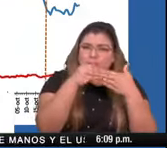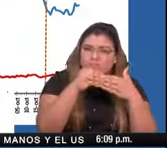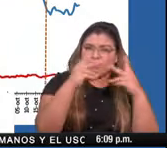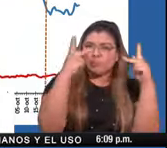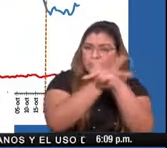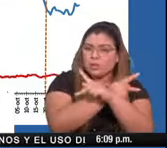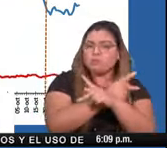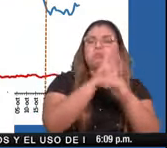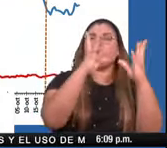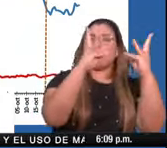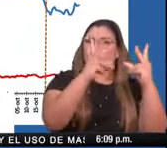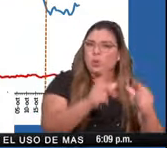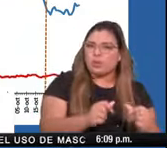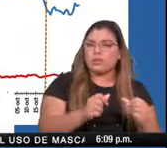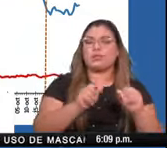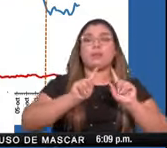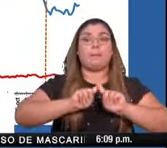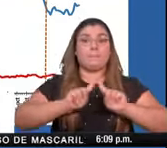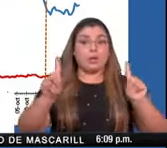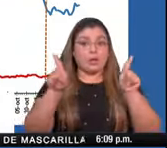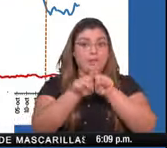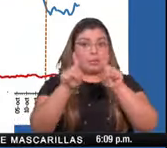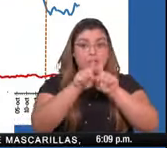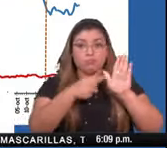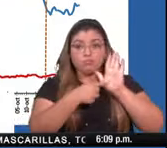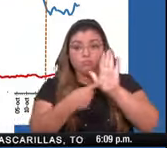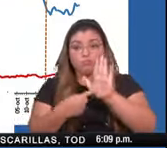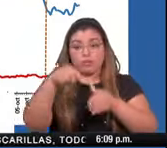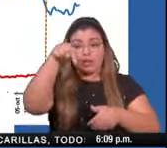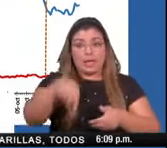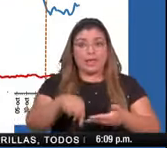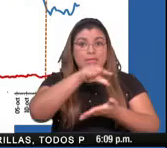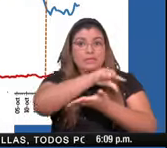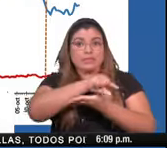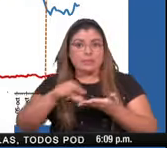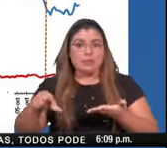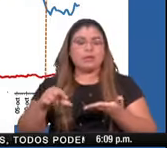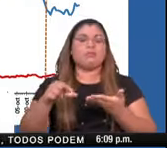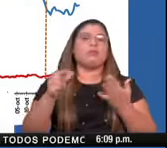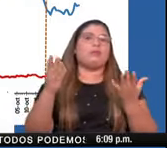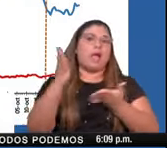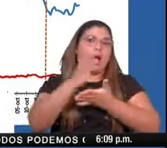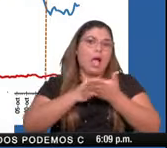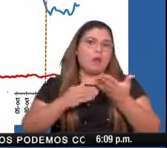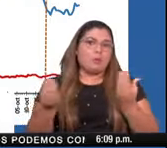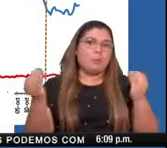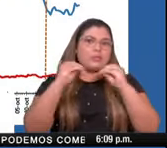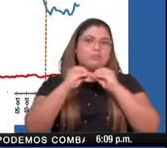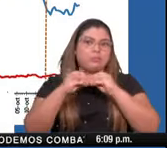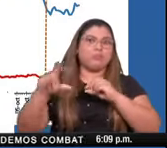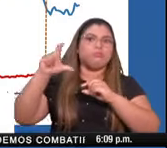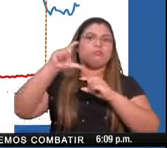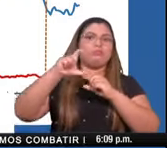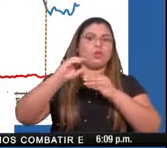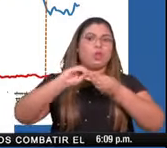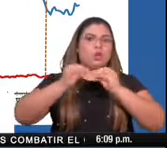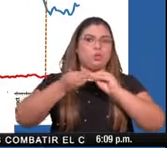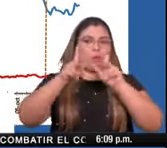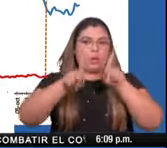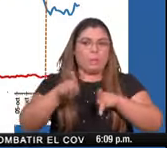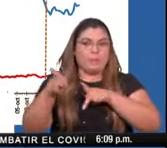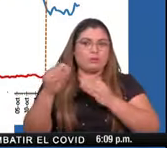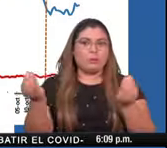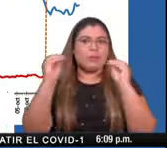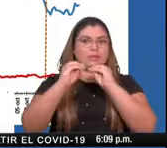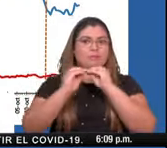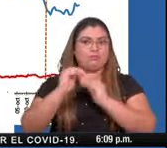intensivos. Sin embargo, se muestra para esta semana un ligero incremento en ellas. De igual